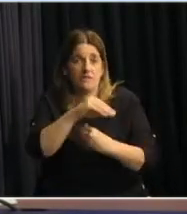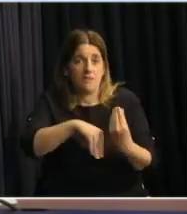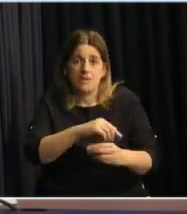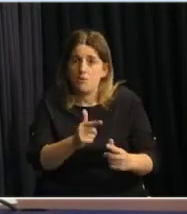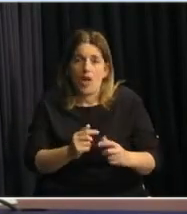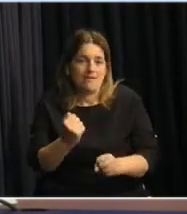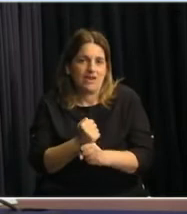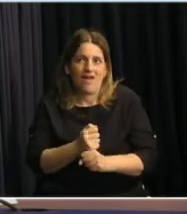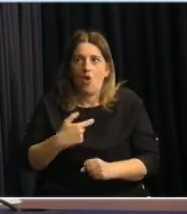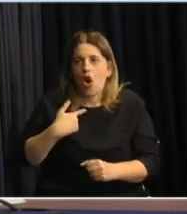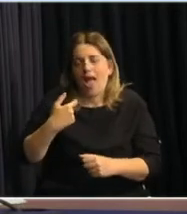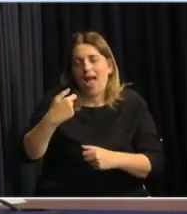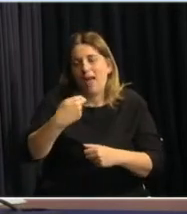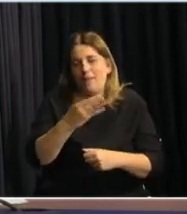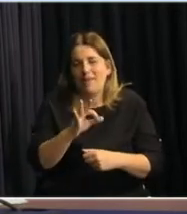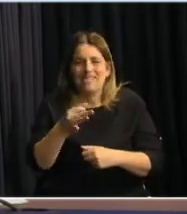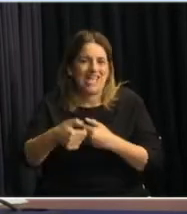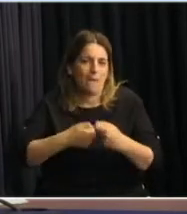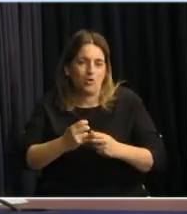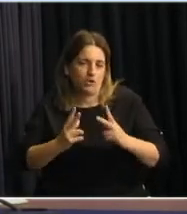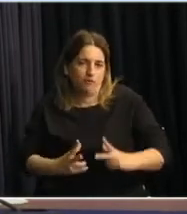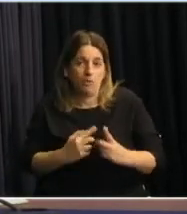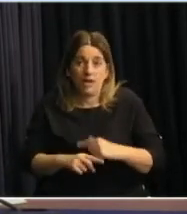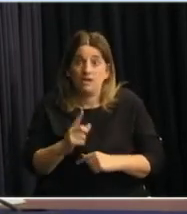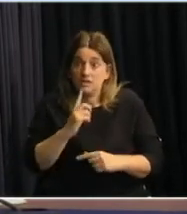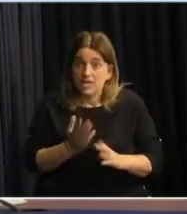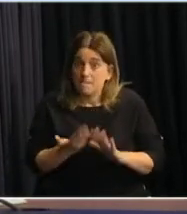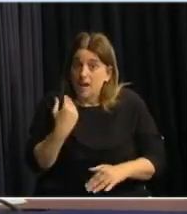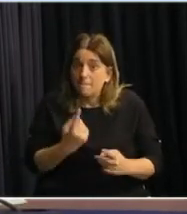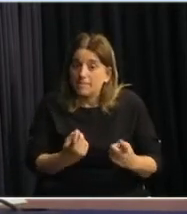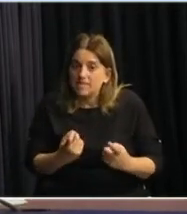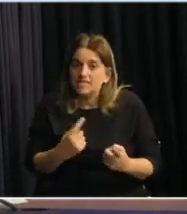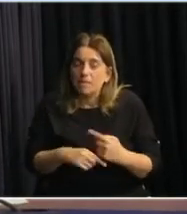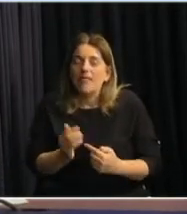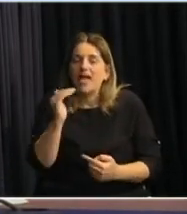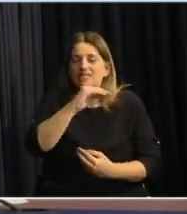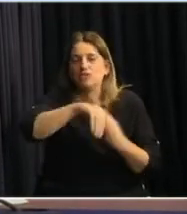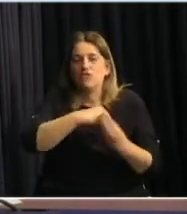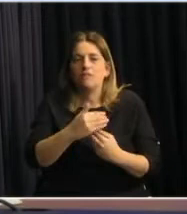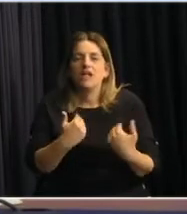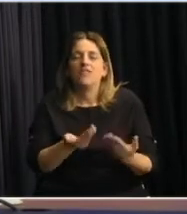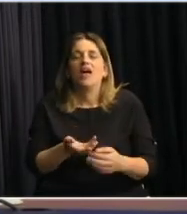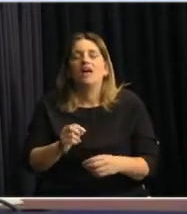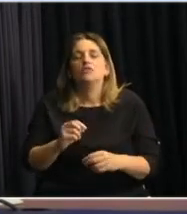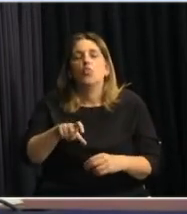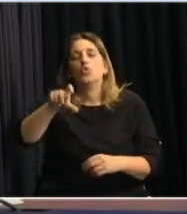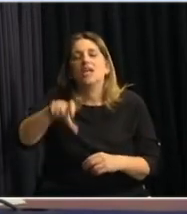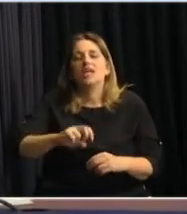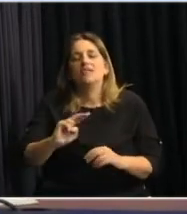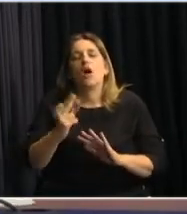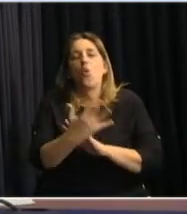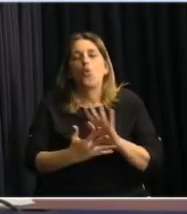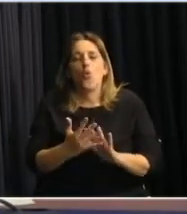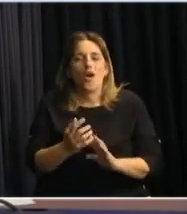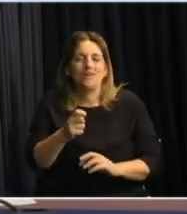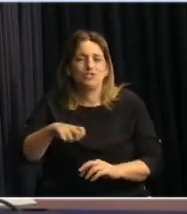trabajo formal en la casa, y si hay un grado de vulnerabilidad mayor, además de la asignación familiar, reciben una tarjeta uruguay social, y si